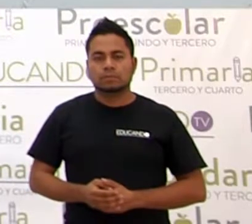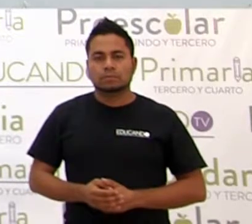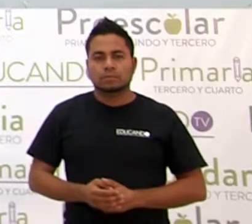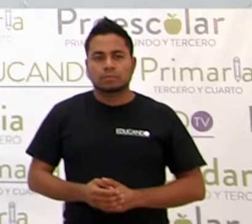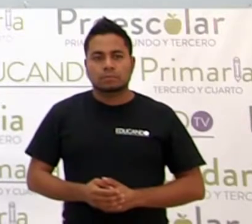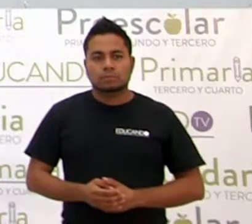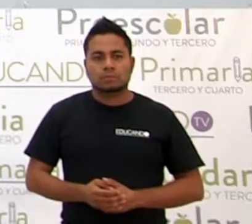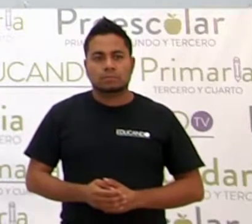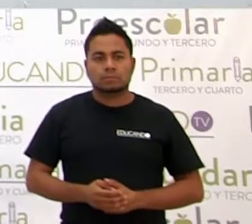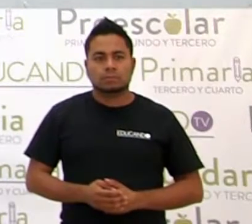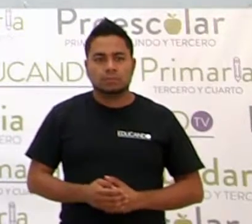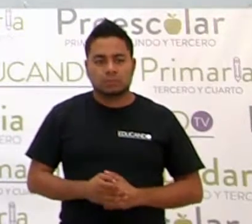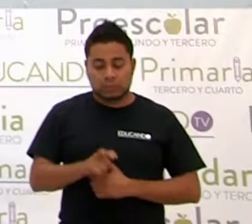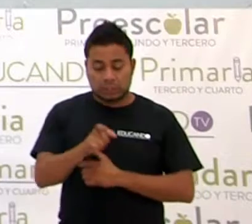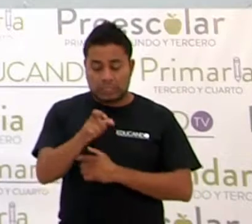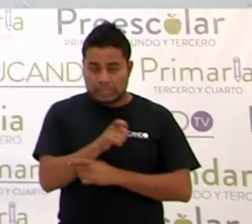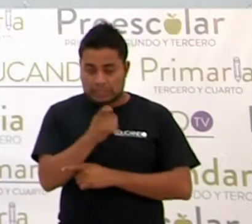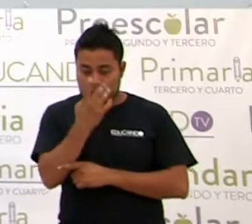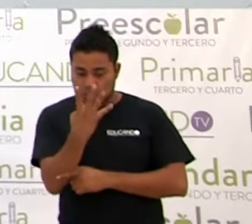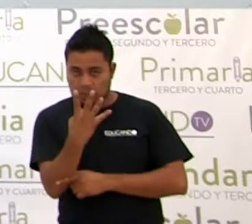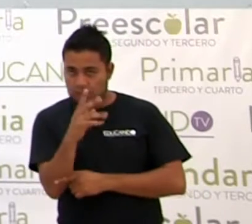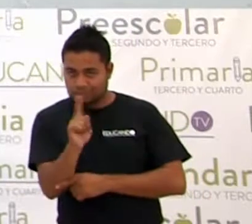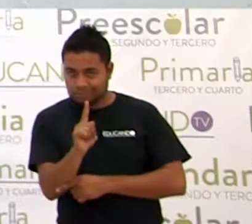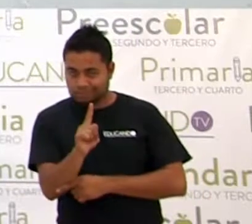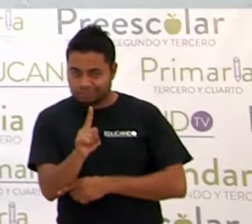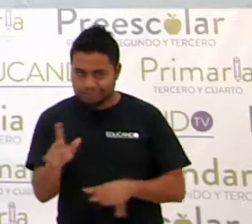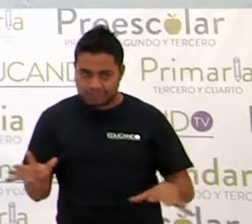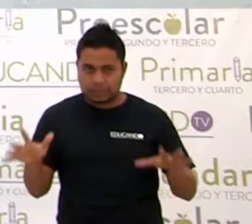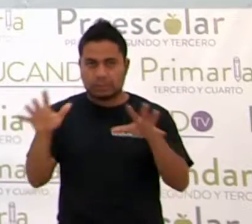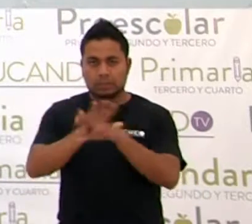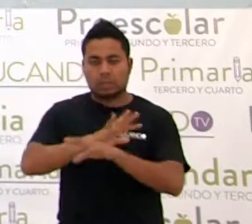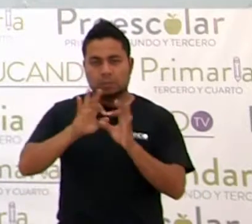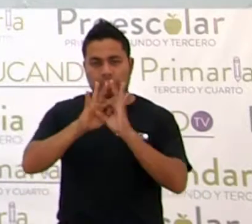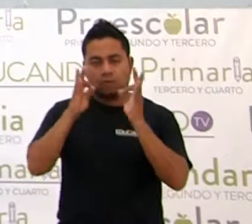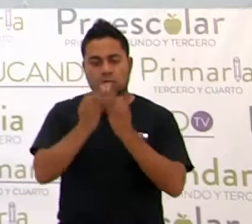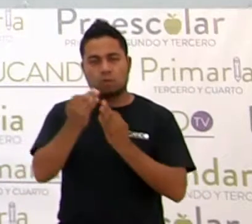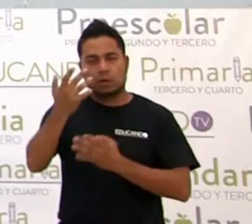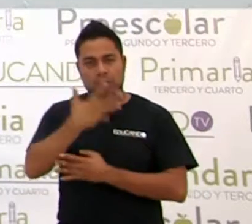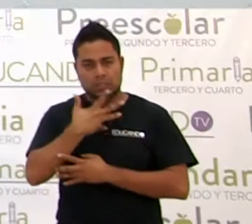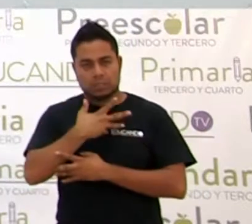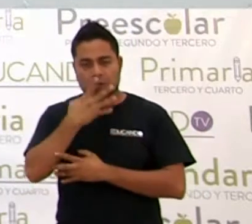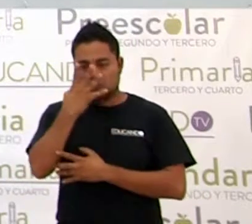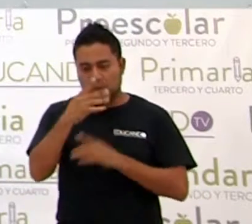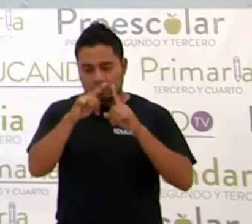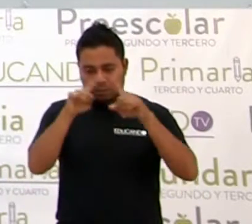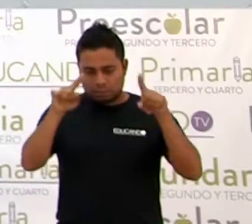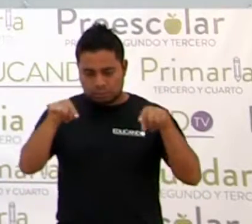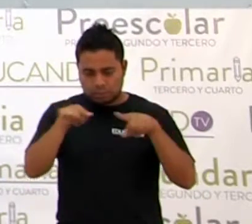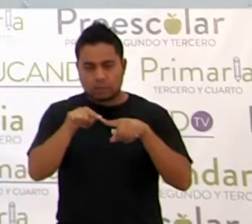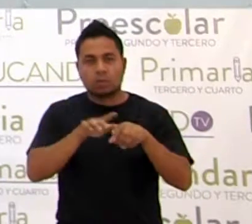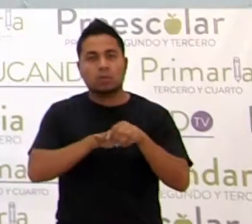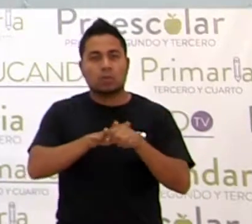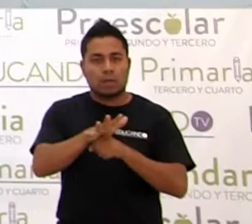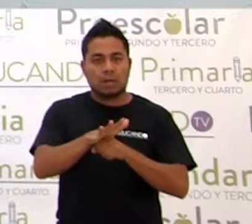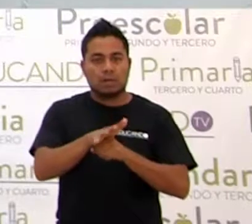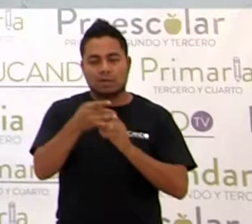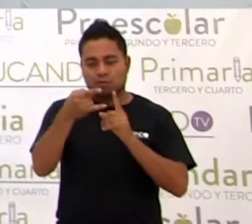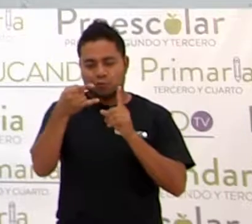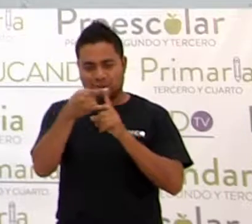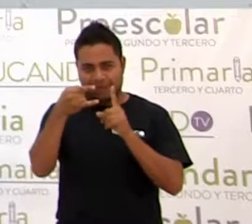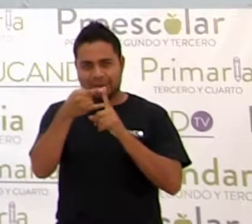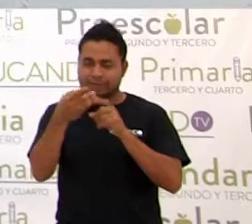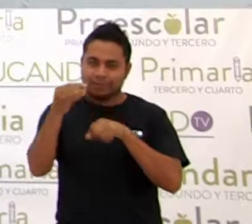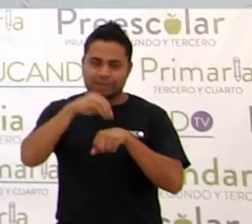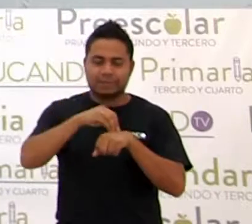lugar de x cuarta, vamos a poner la figura que tiene 4 lados, que es el cuadrado.